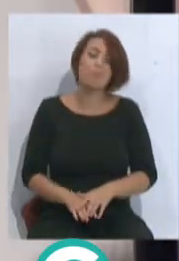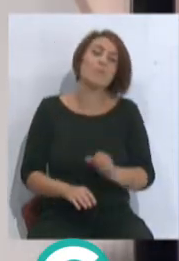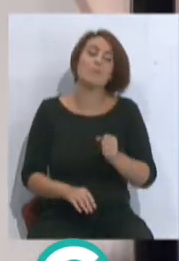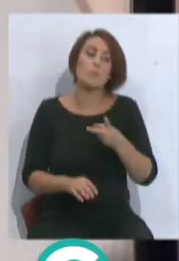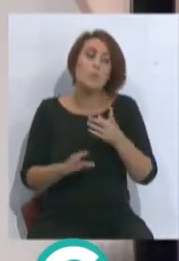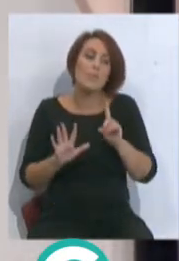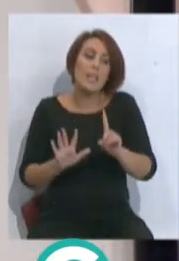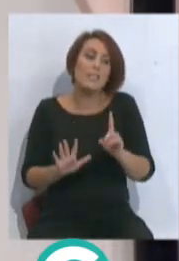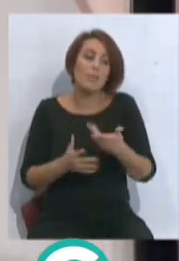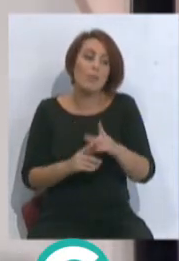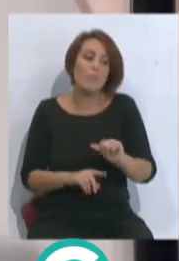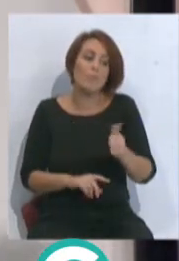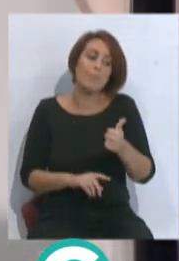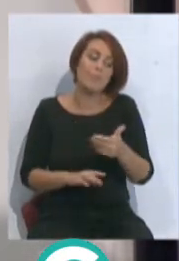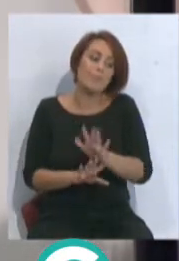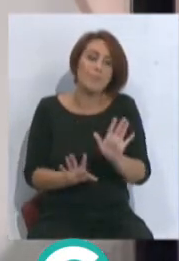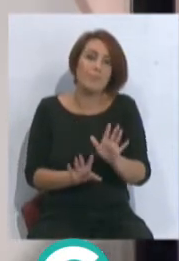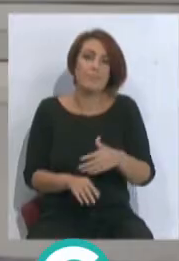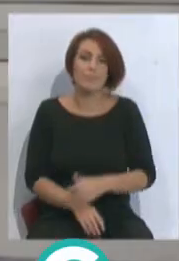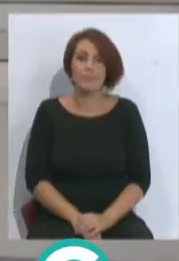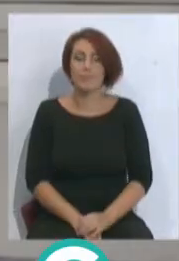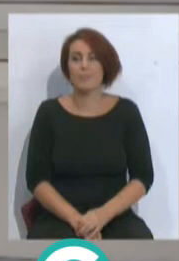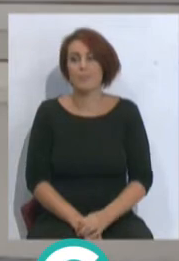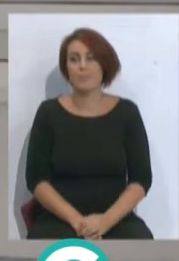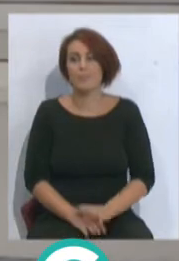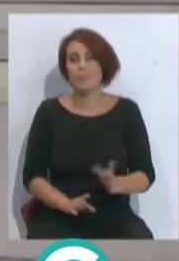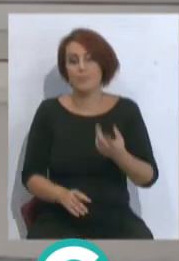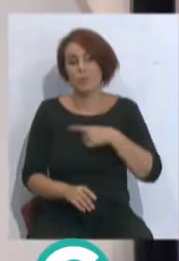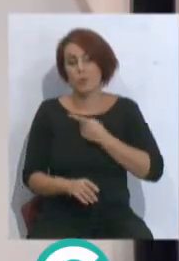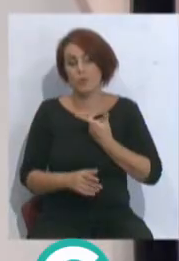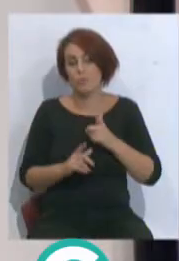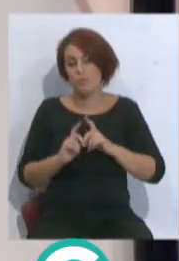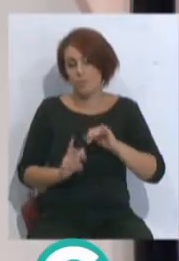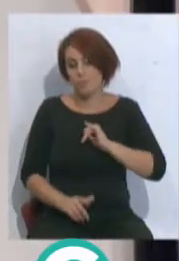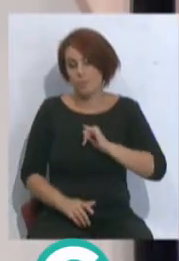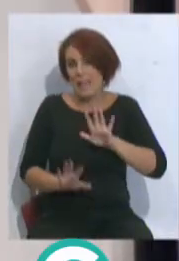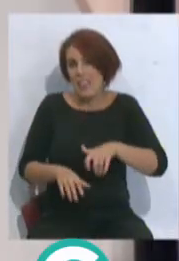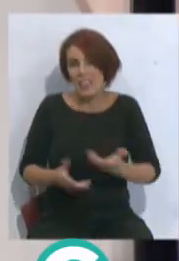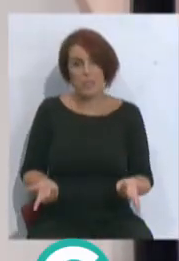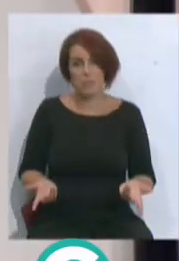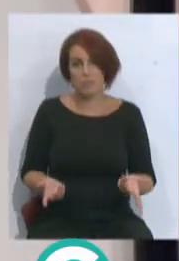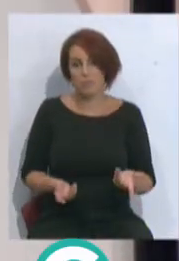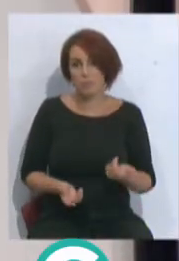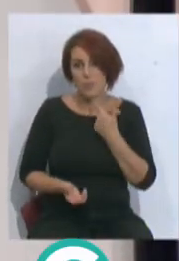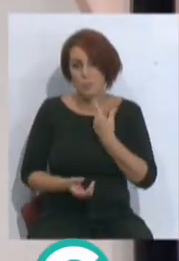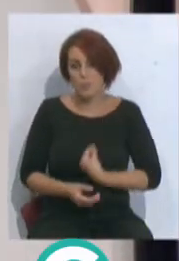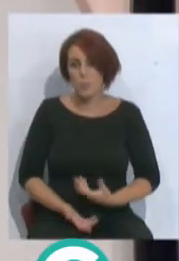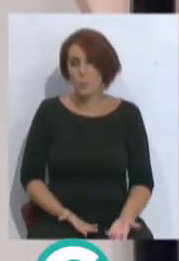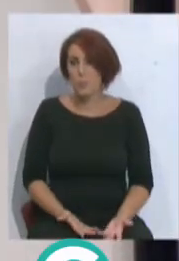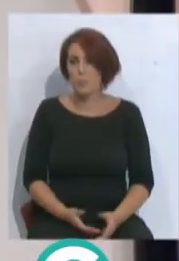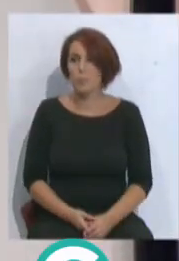Un aprobado raspado. Tampoco vamos a poner ahora que estamos, pero bueno, que somos el Cádiz, es que tampoco sigo diciendo lo mismo. Para mí,